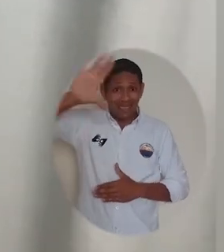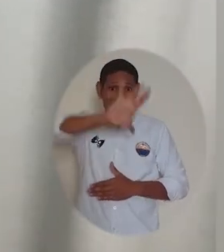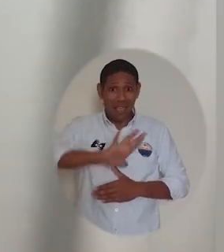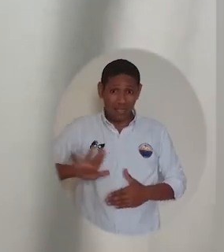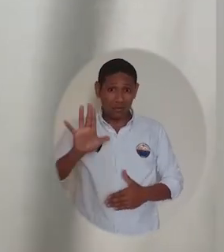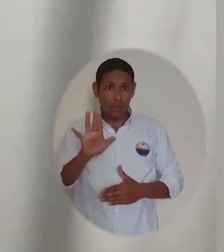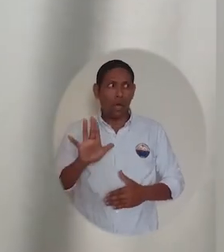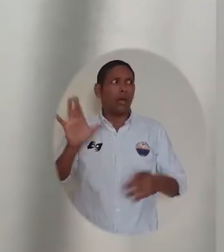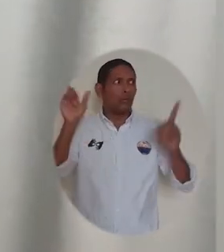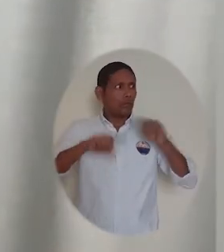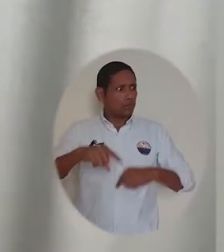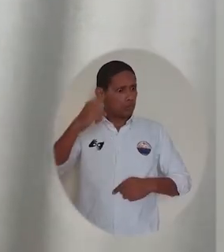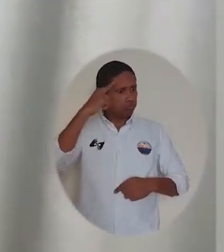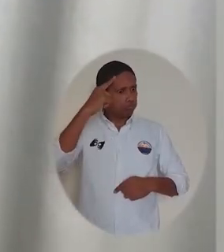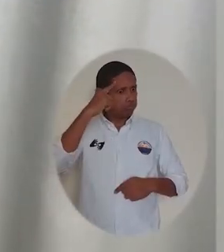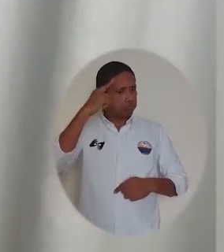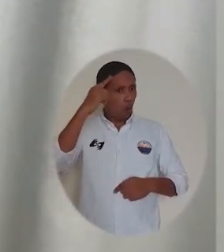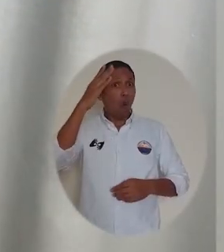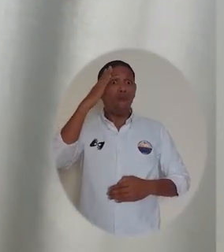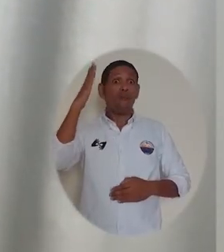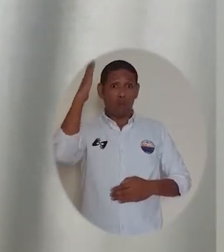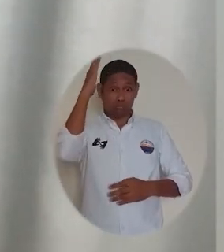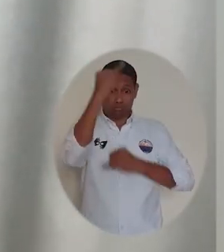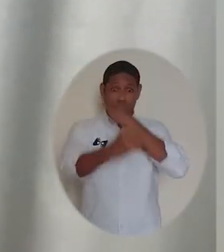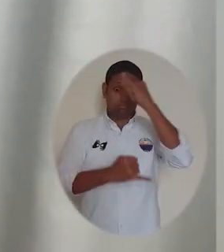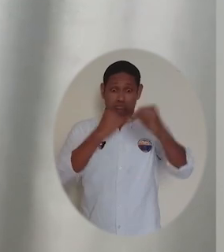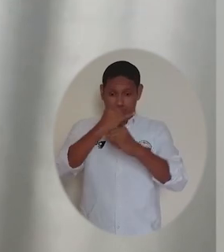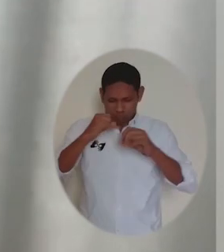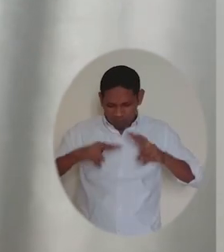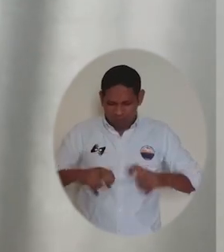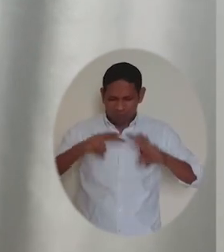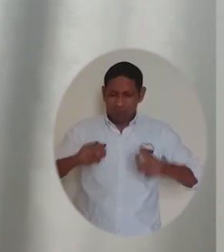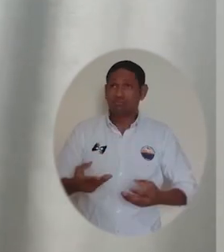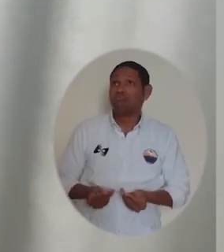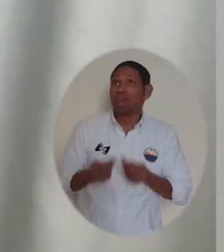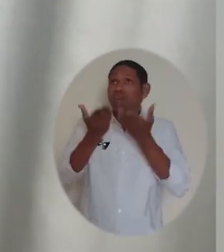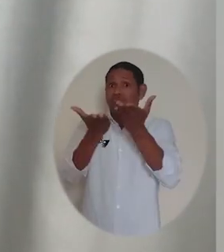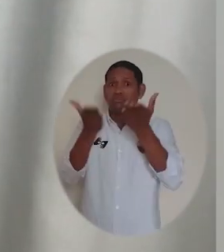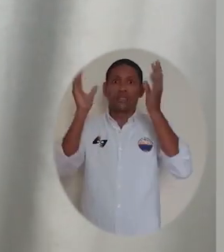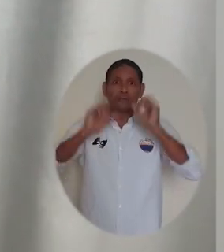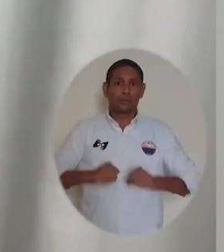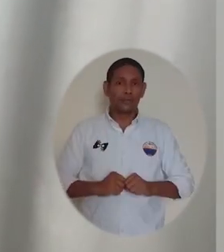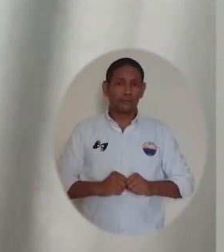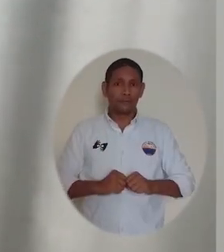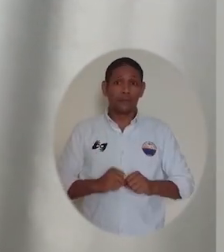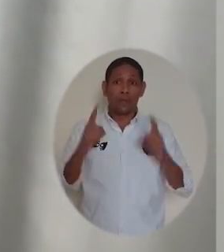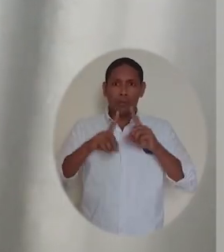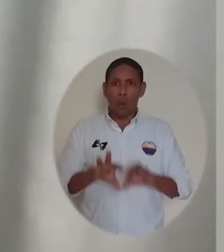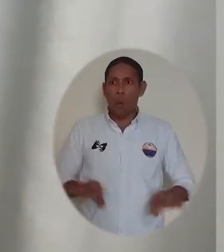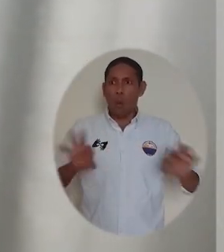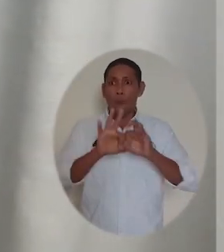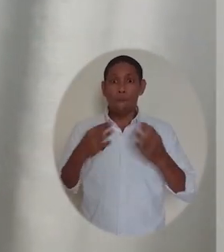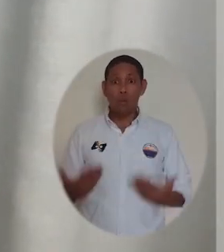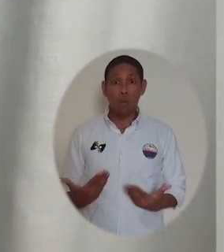desarrollar a nivel nacional, sino que podemos pensar a gran escala a nivel internacional. De esta forma, podernos